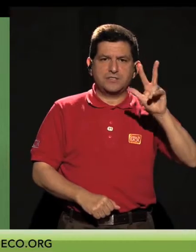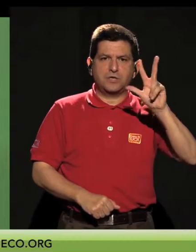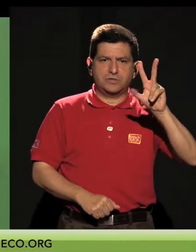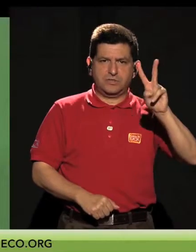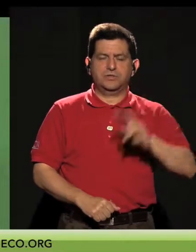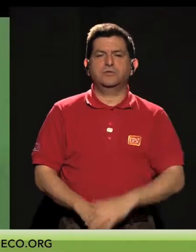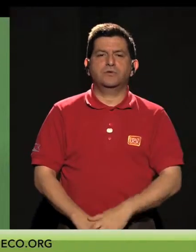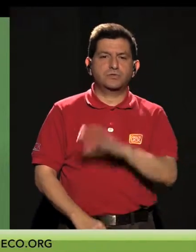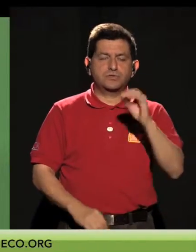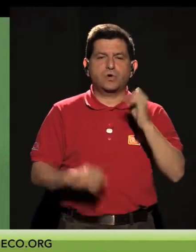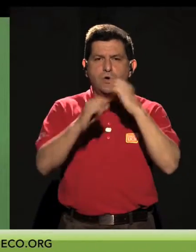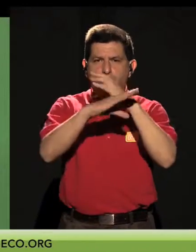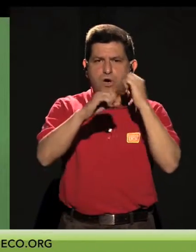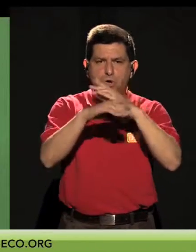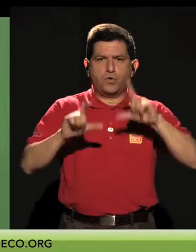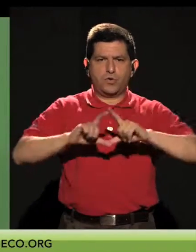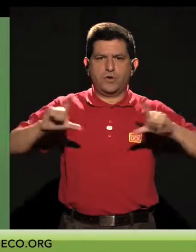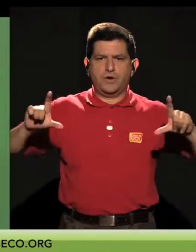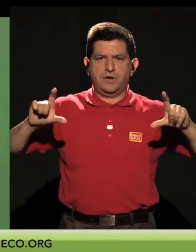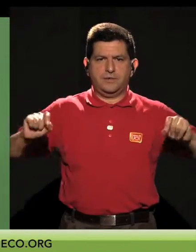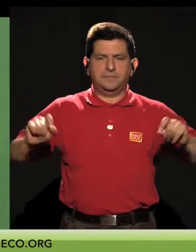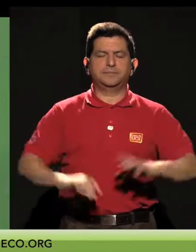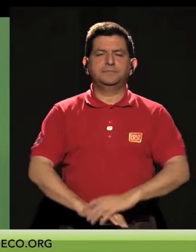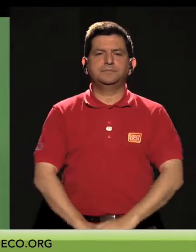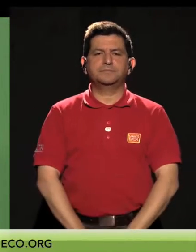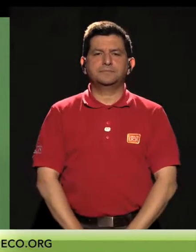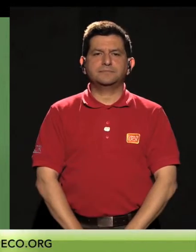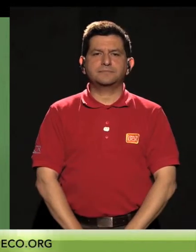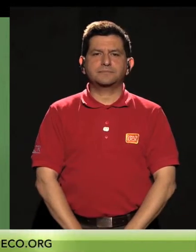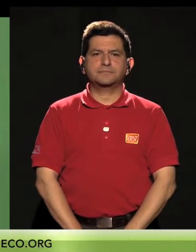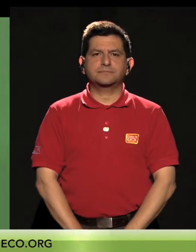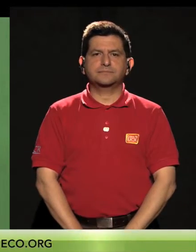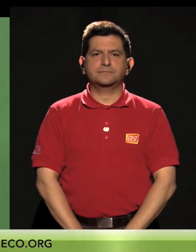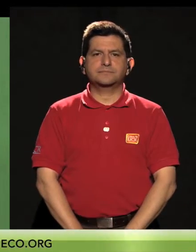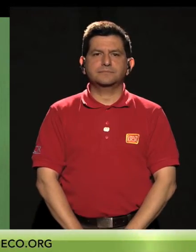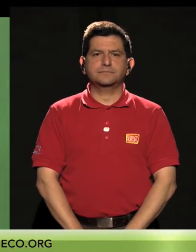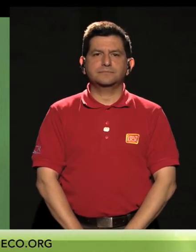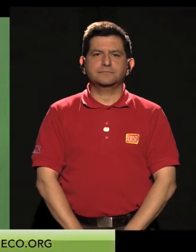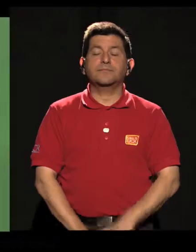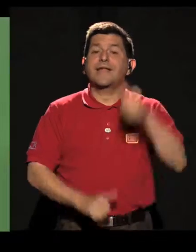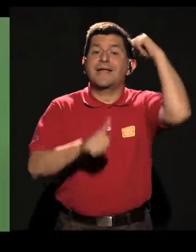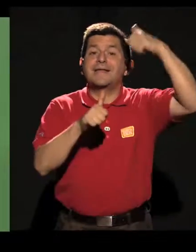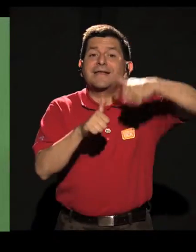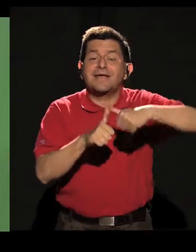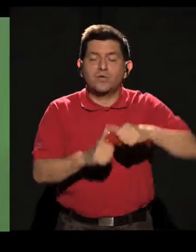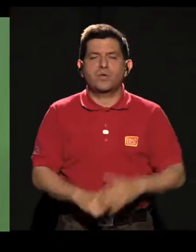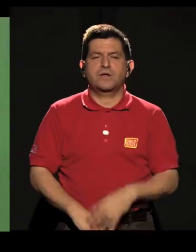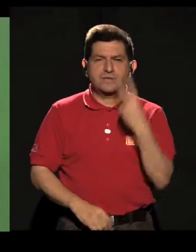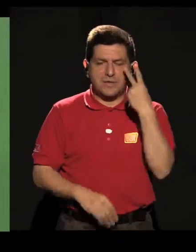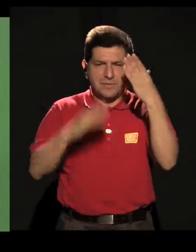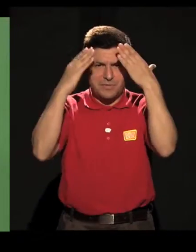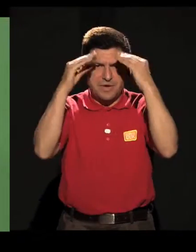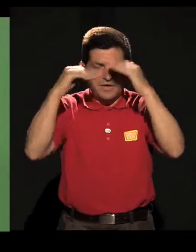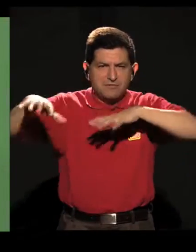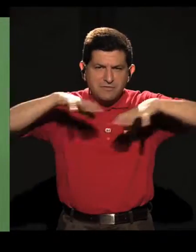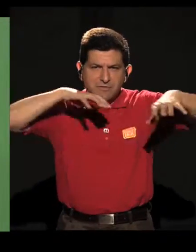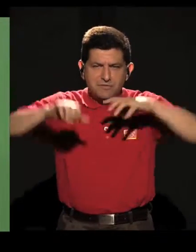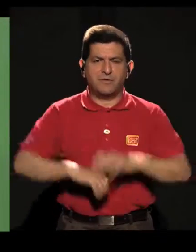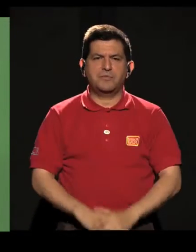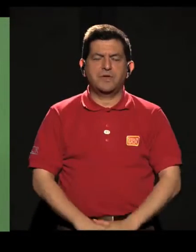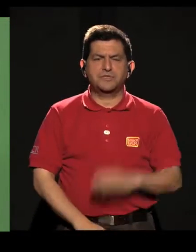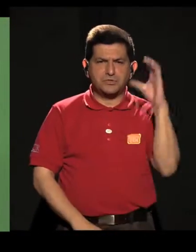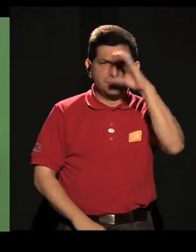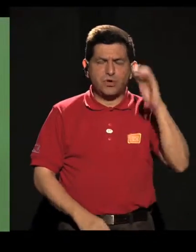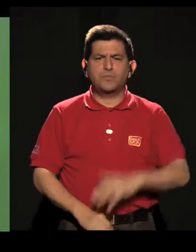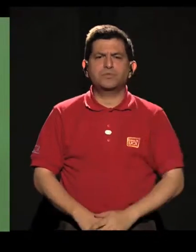-4532 o al correo jjiménez-arroba-ageco.org. Recuerde que para repasar los detalles de estas